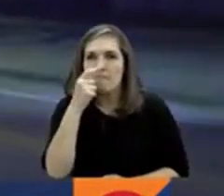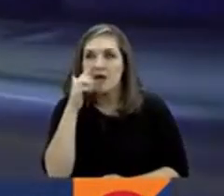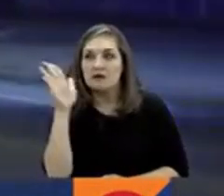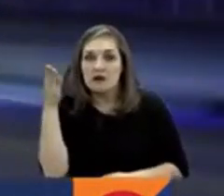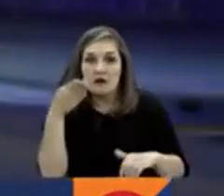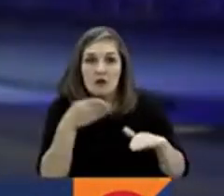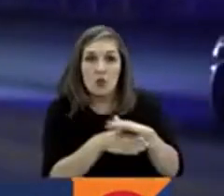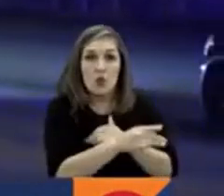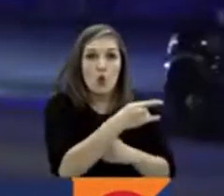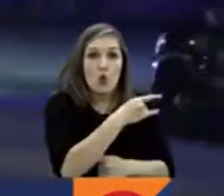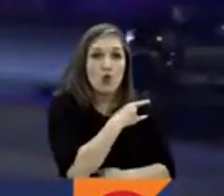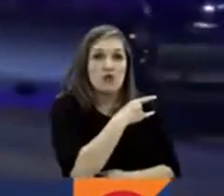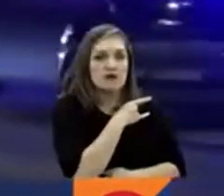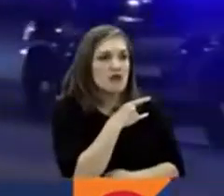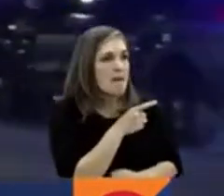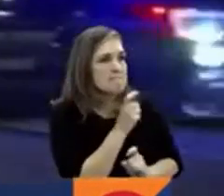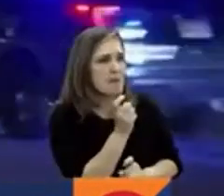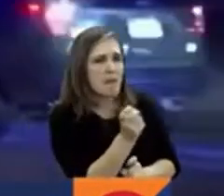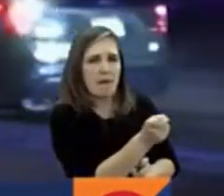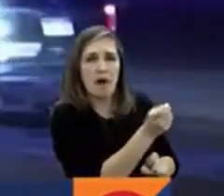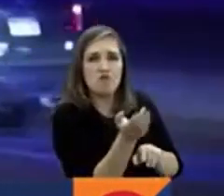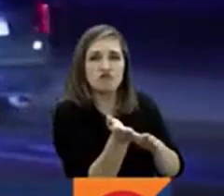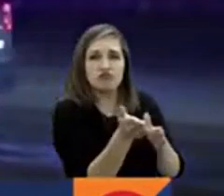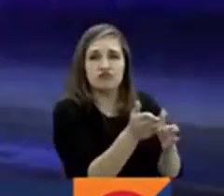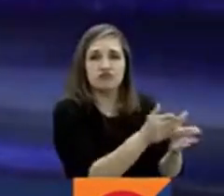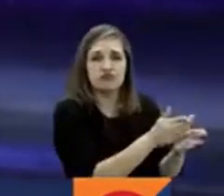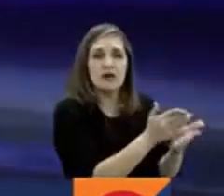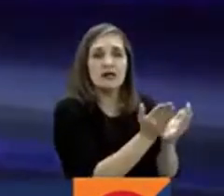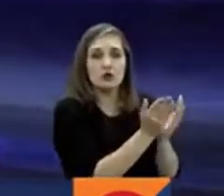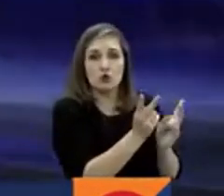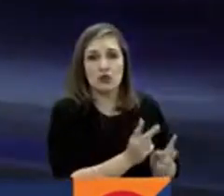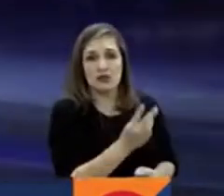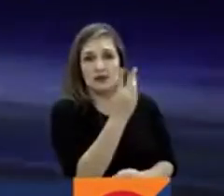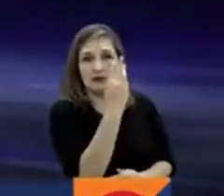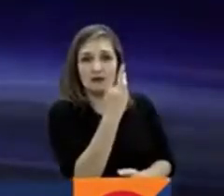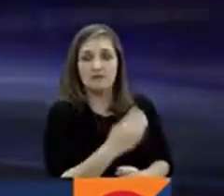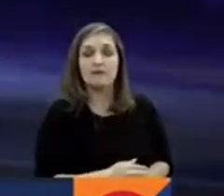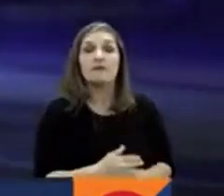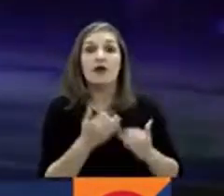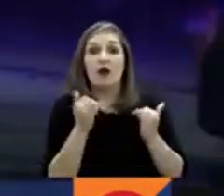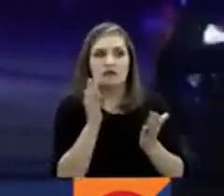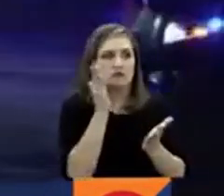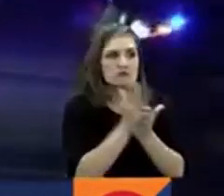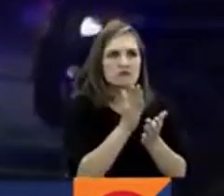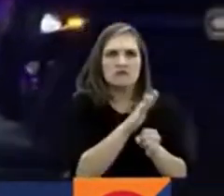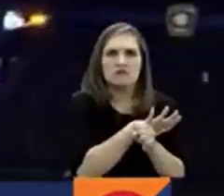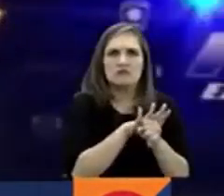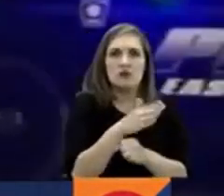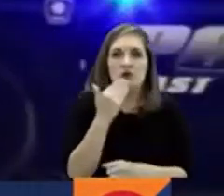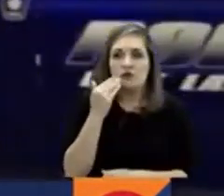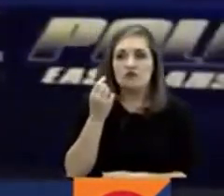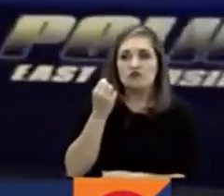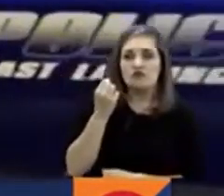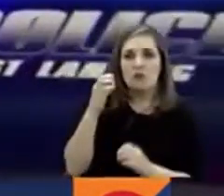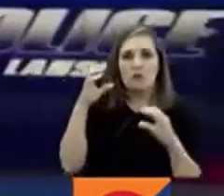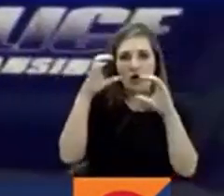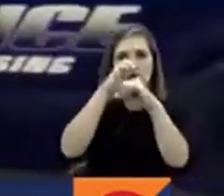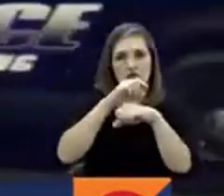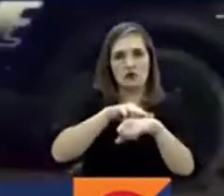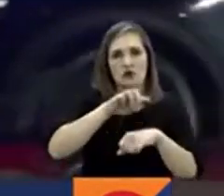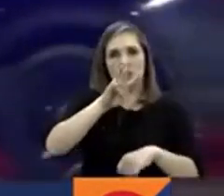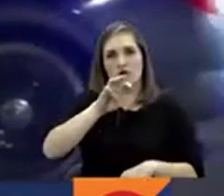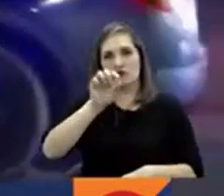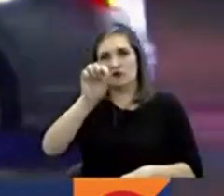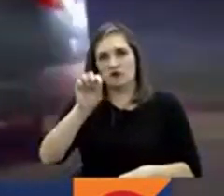Michigan y haber disparado contra varios estudiantes. Este incidente comenzó esta noche alrededor de las 8 y 18